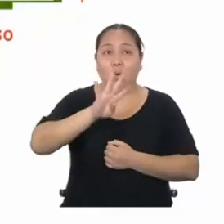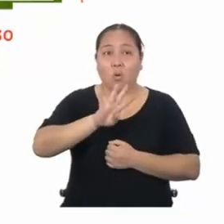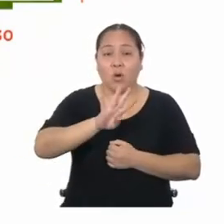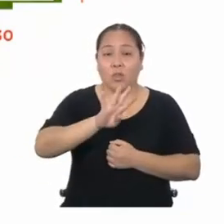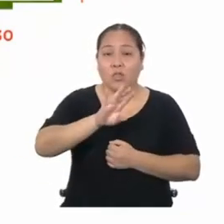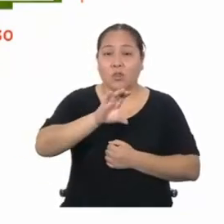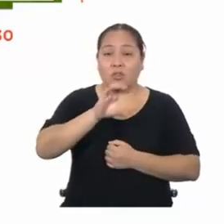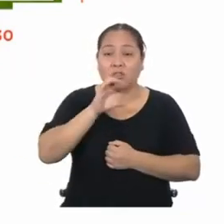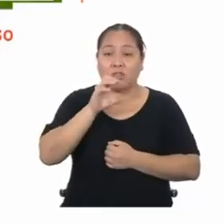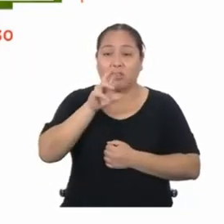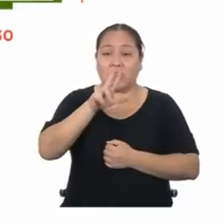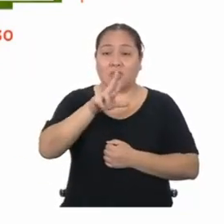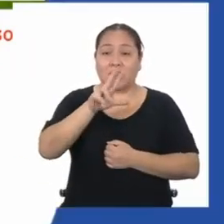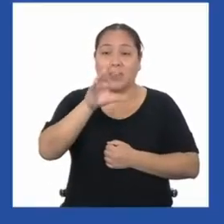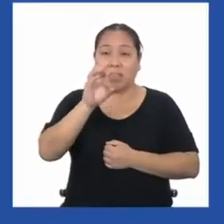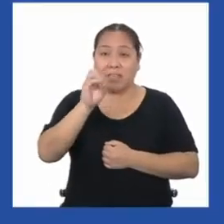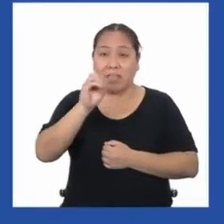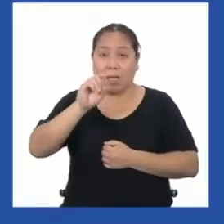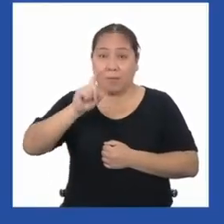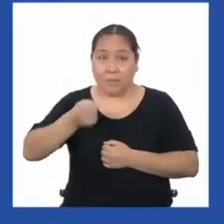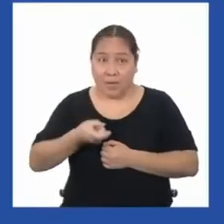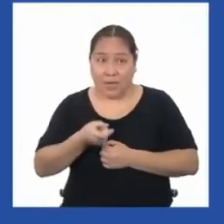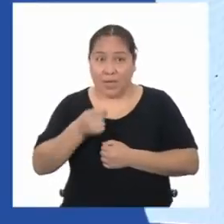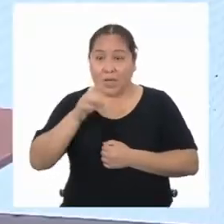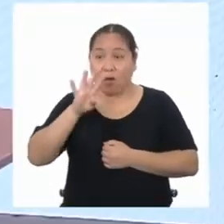.500 soles.